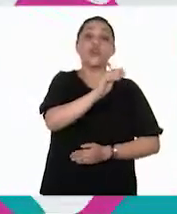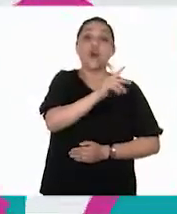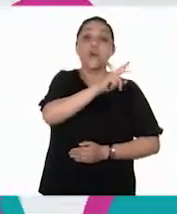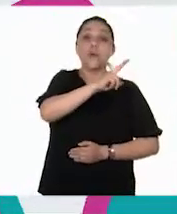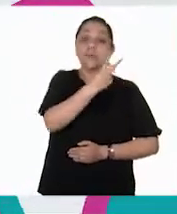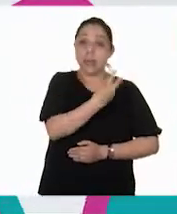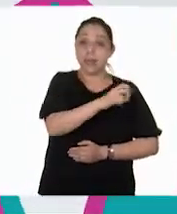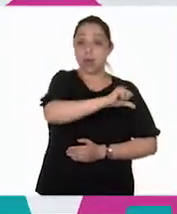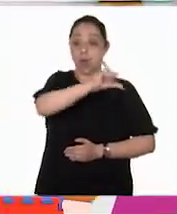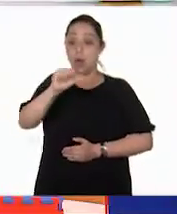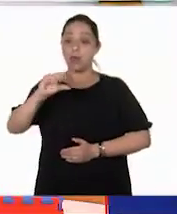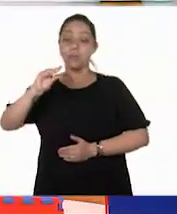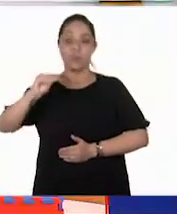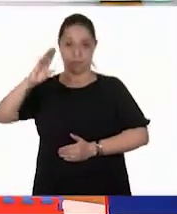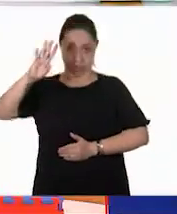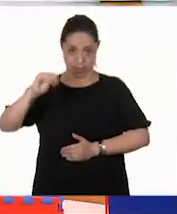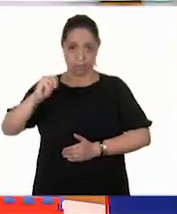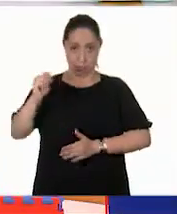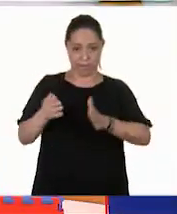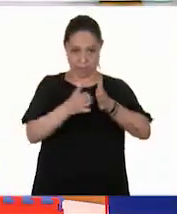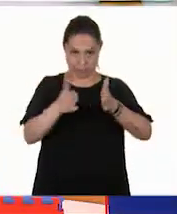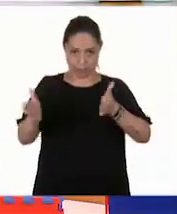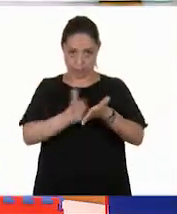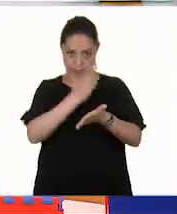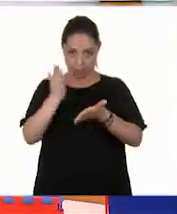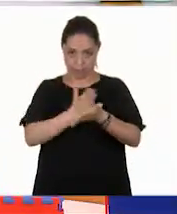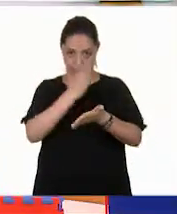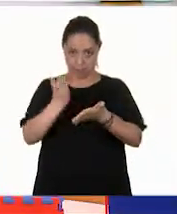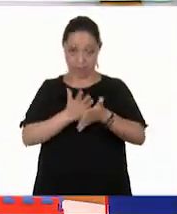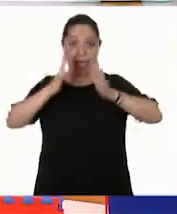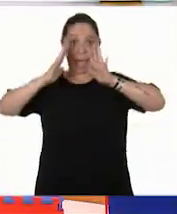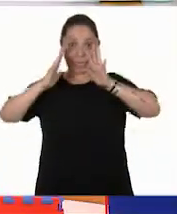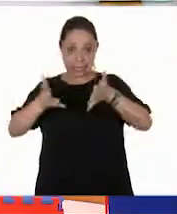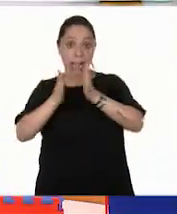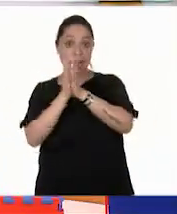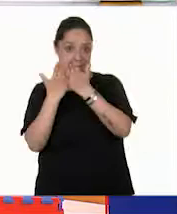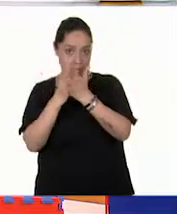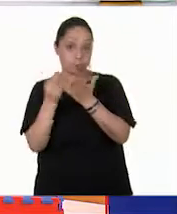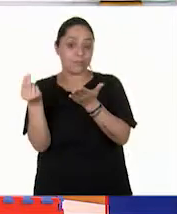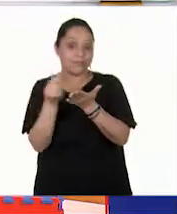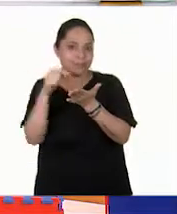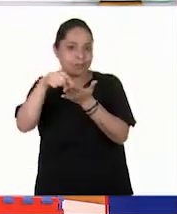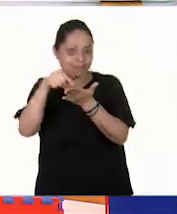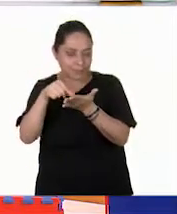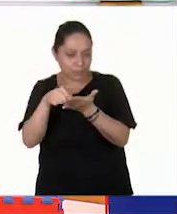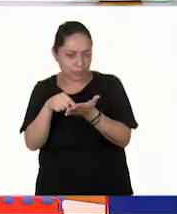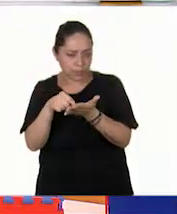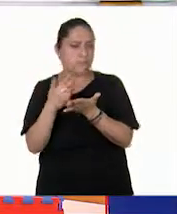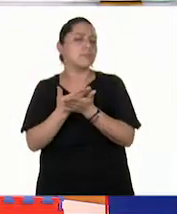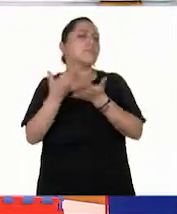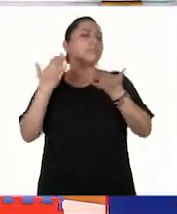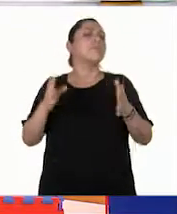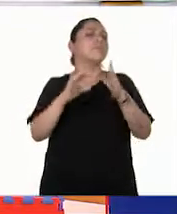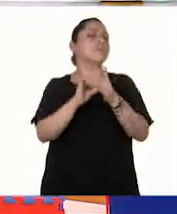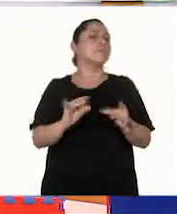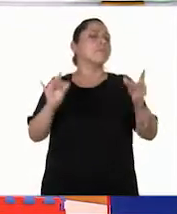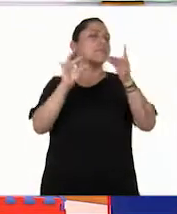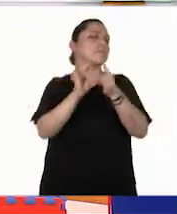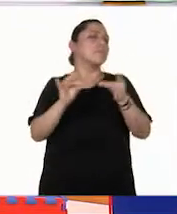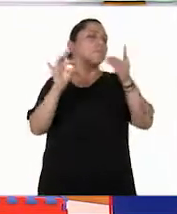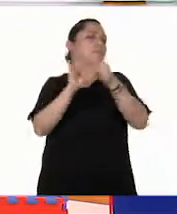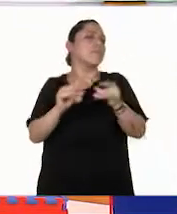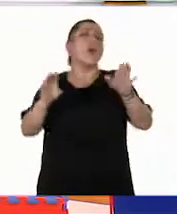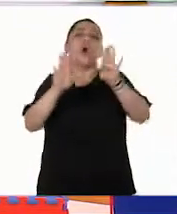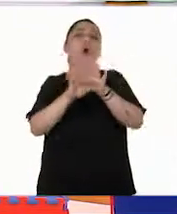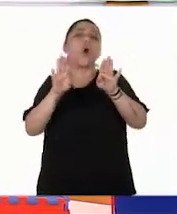99. 99. Ahora, ya que hablamos de las páginas del libro, ¿qué necesitamos? Vamos a hablar sobre algunas propuestas que podemos traer